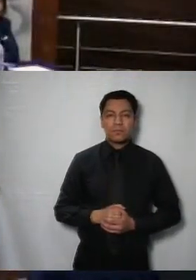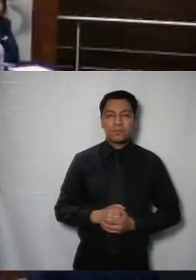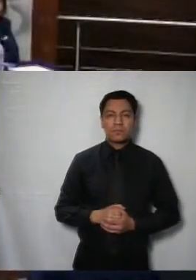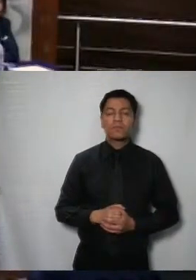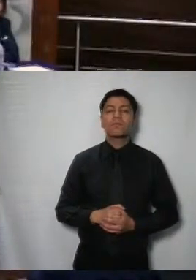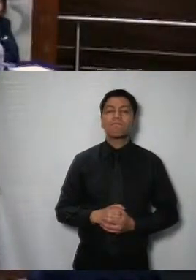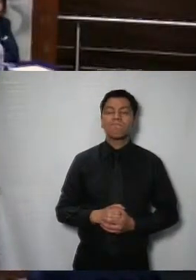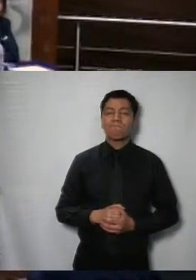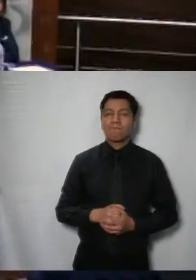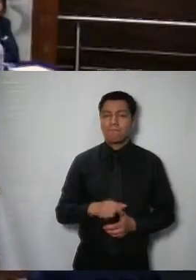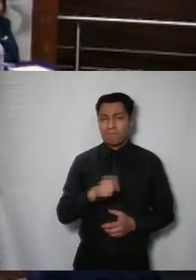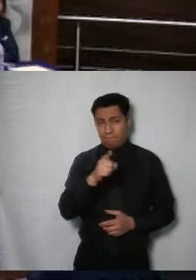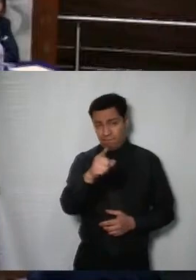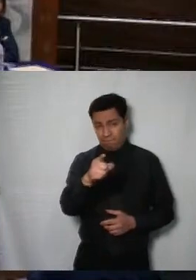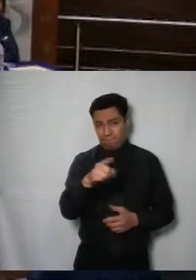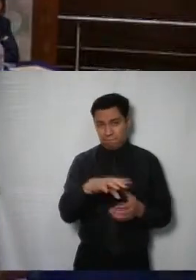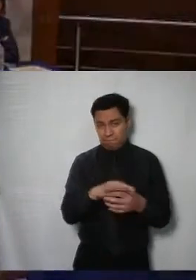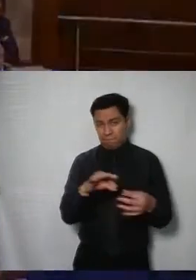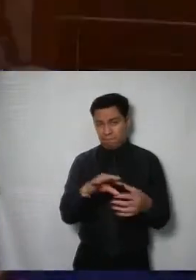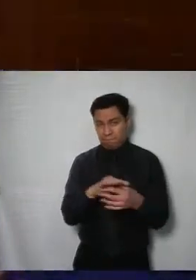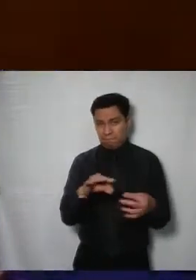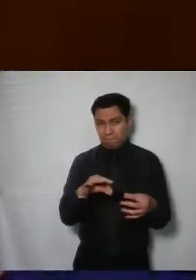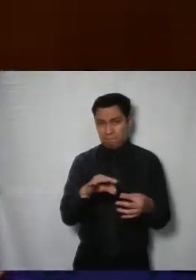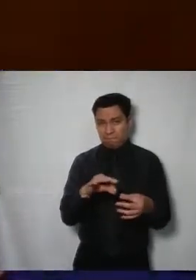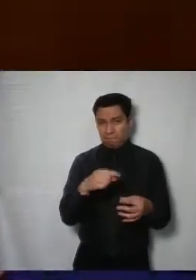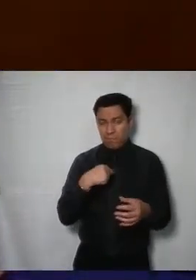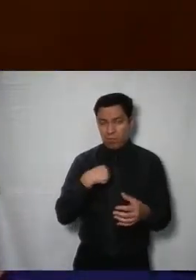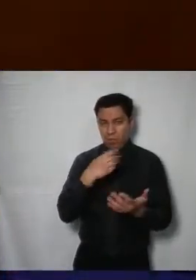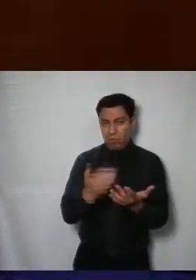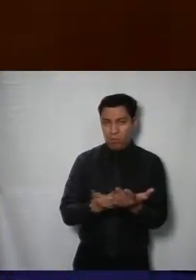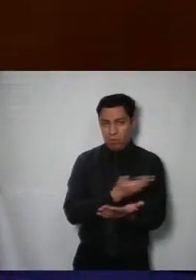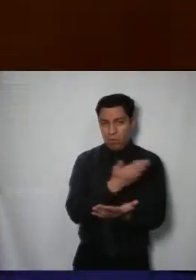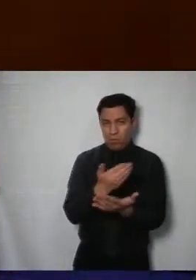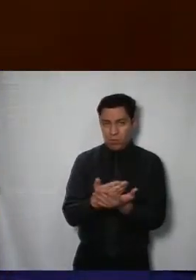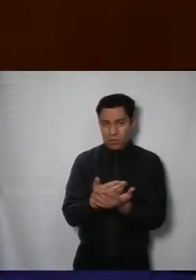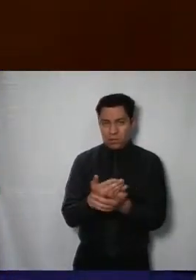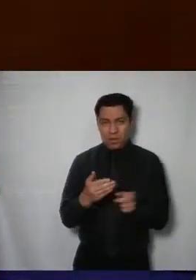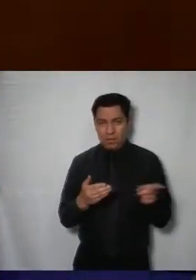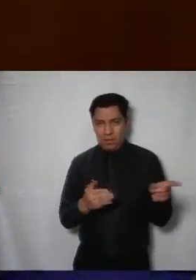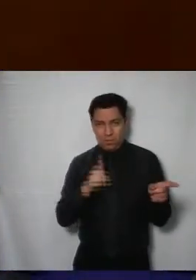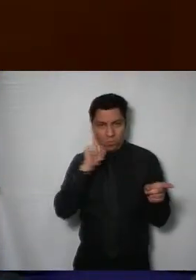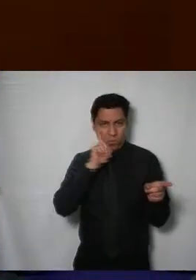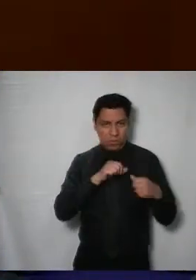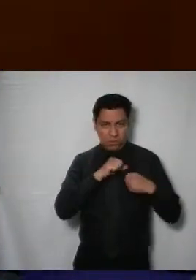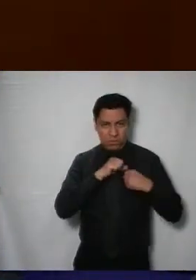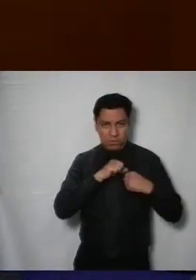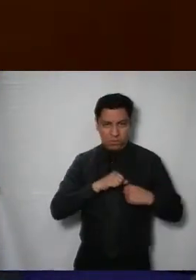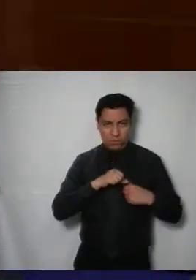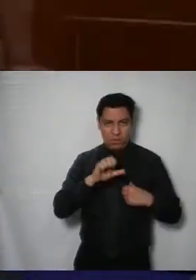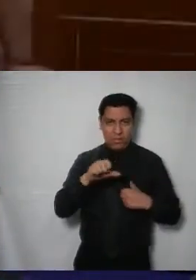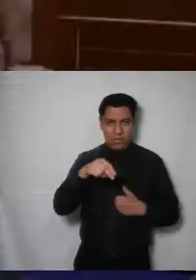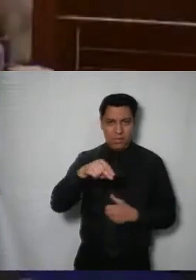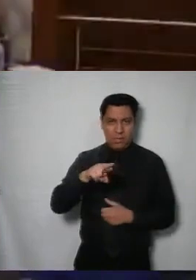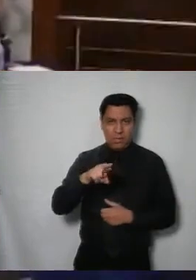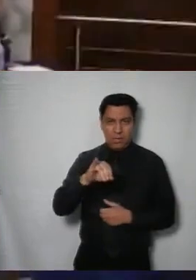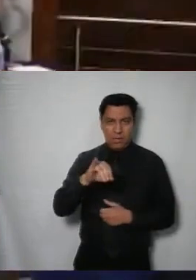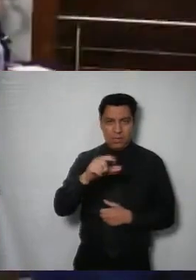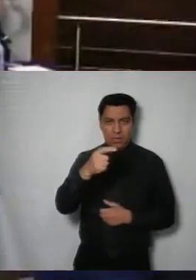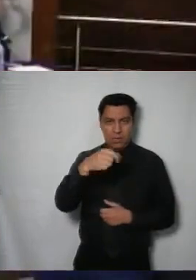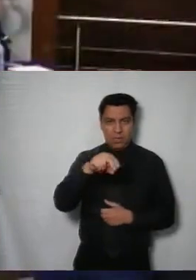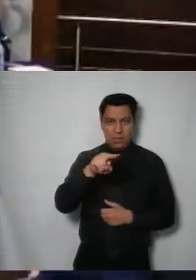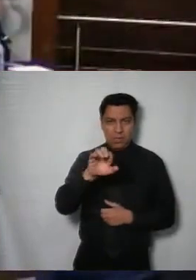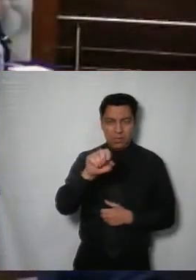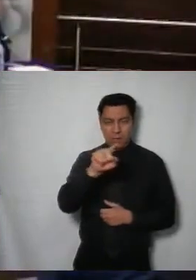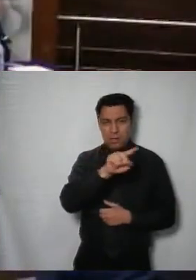yo me acompañaría en sus términos la propuesta de la comisión de Enrique Muchas gracias comisionado Julio César